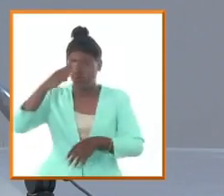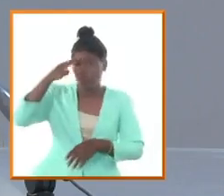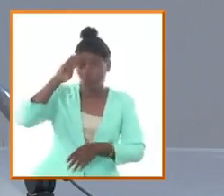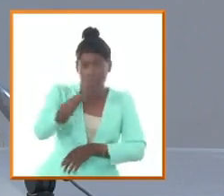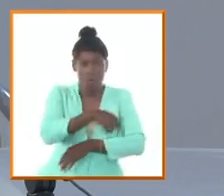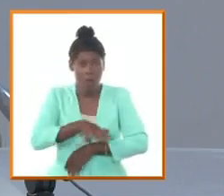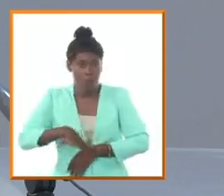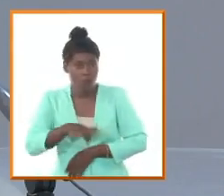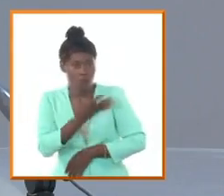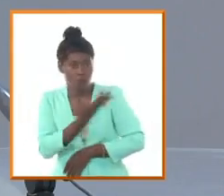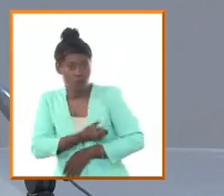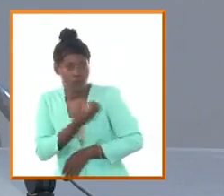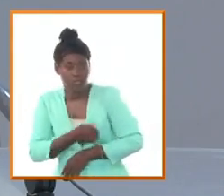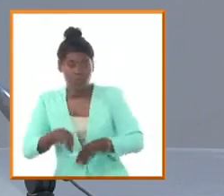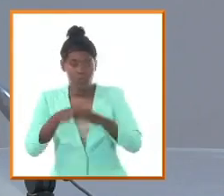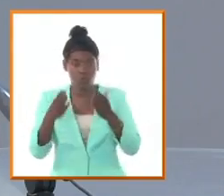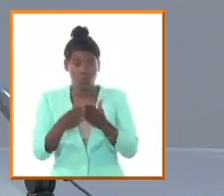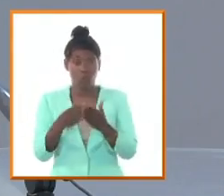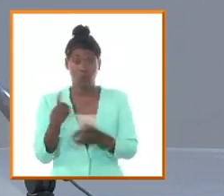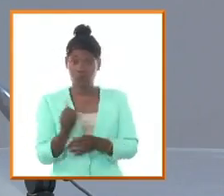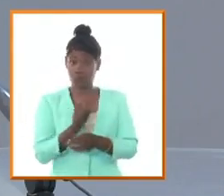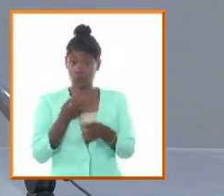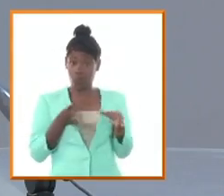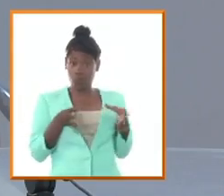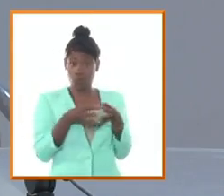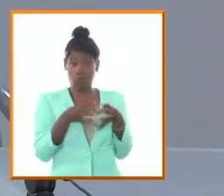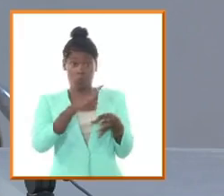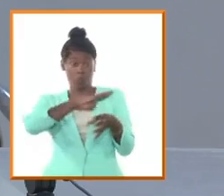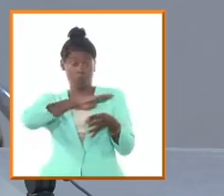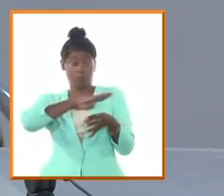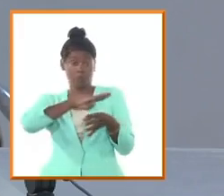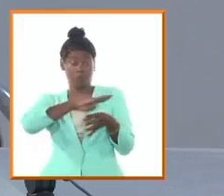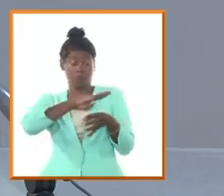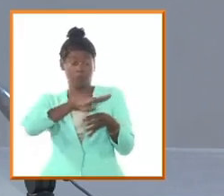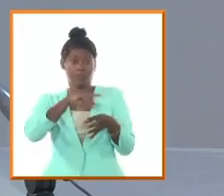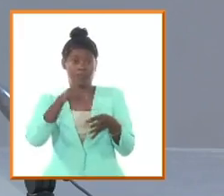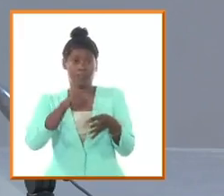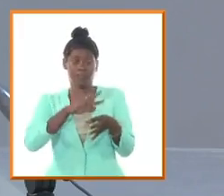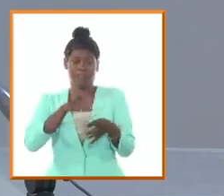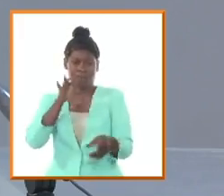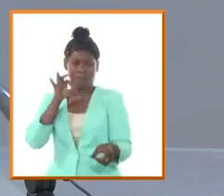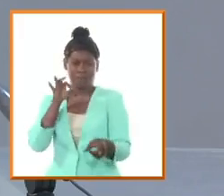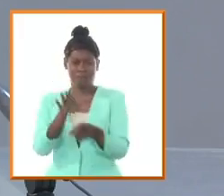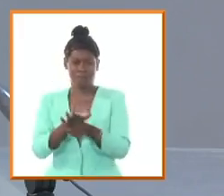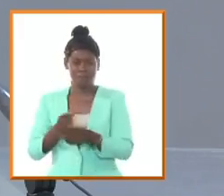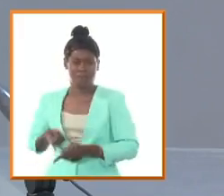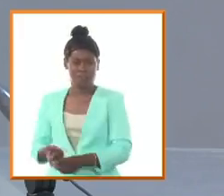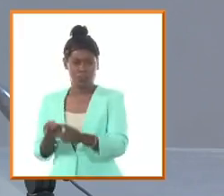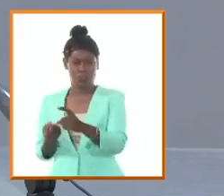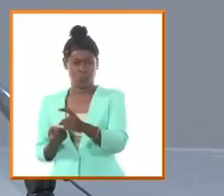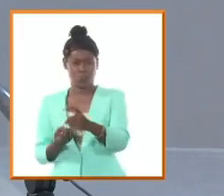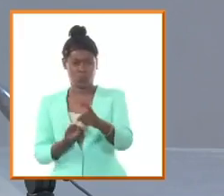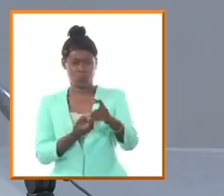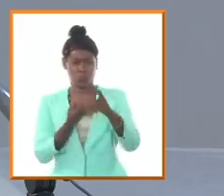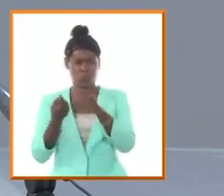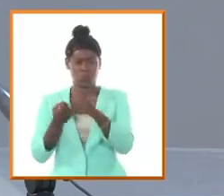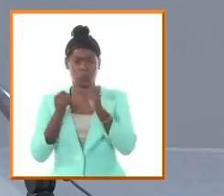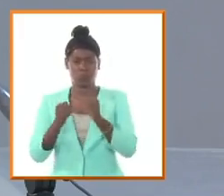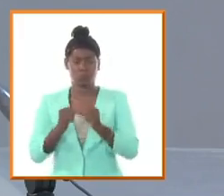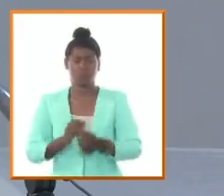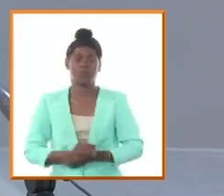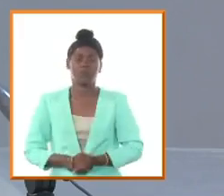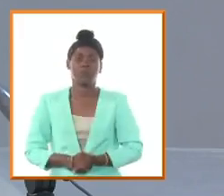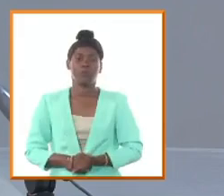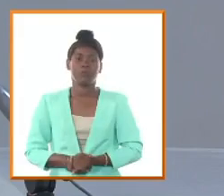proyectaban respecto a la experiencia que se había vivido en las naciones independientes de América Latina donde